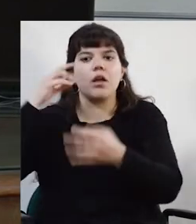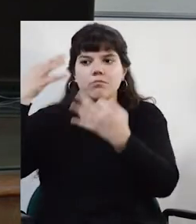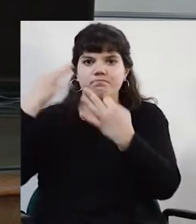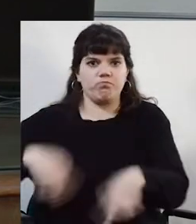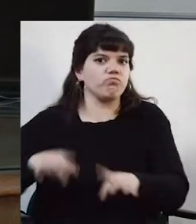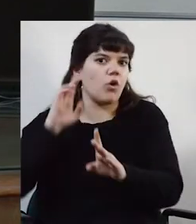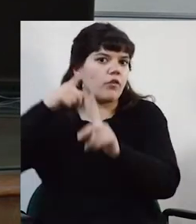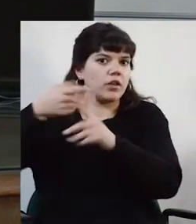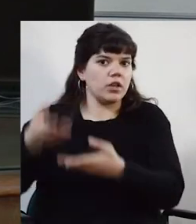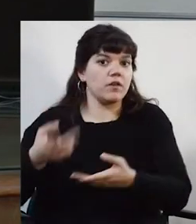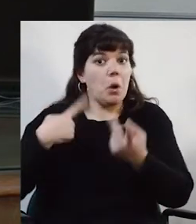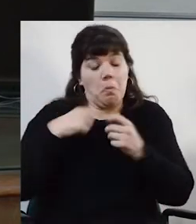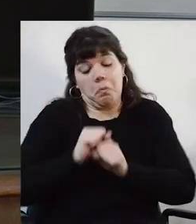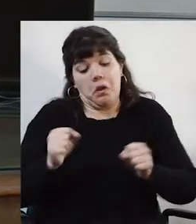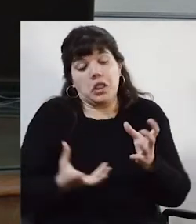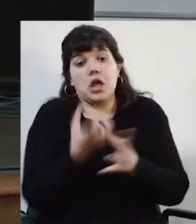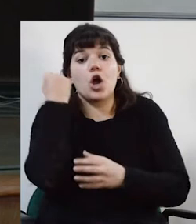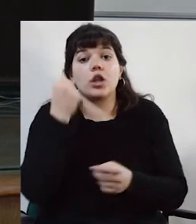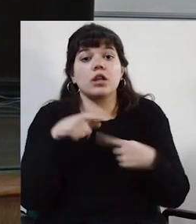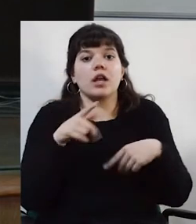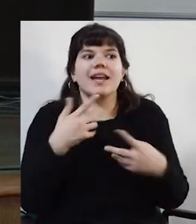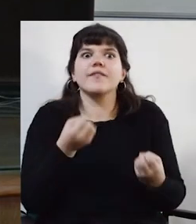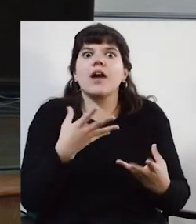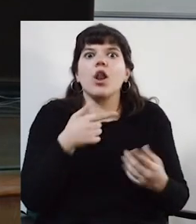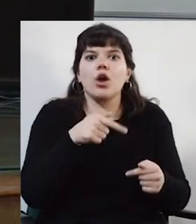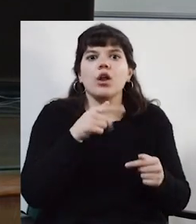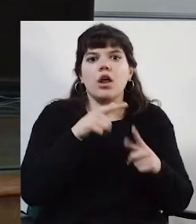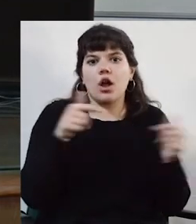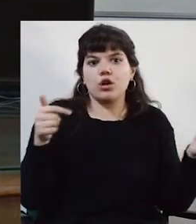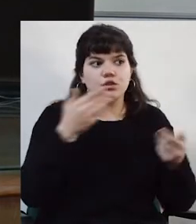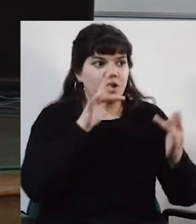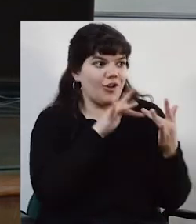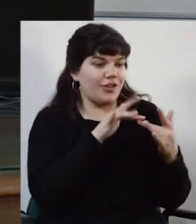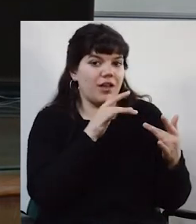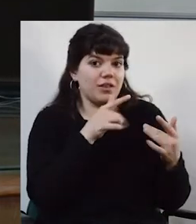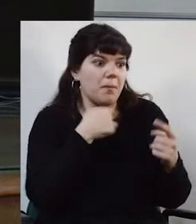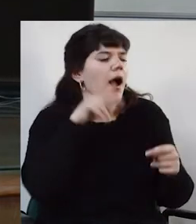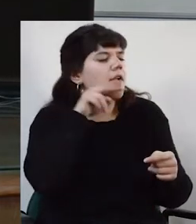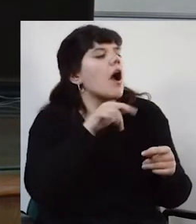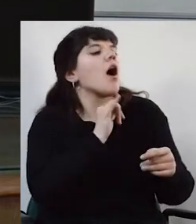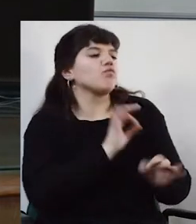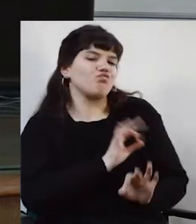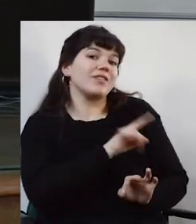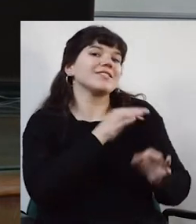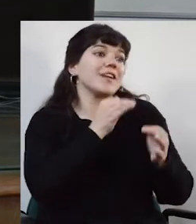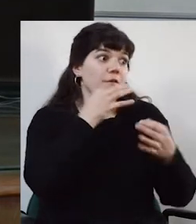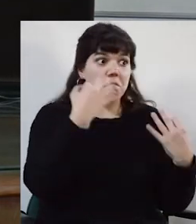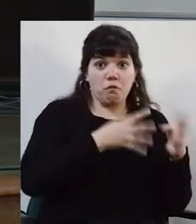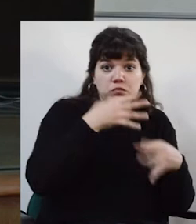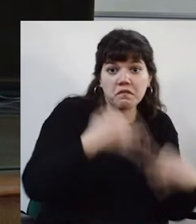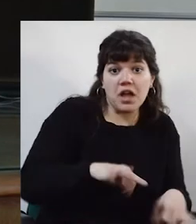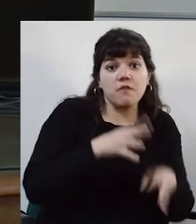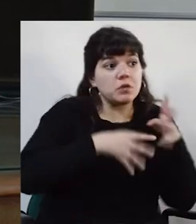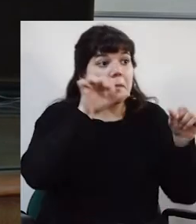redes, podemos encontrar qué elementos podemos valorar de las redes, para evaluarlas. Es decir, ¿qué es una red? ¿Funciona? ¿No funciona?